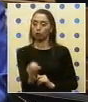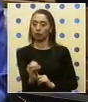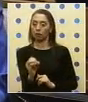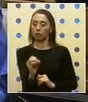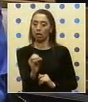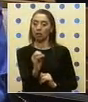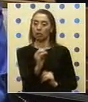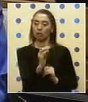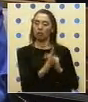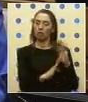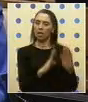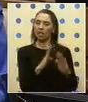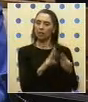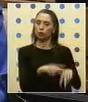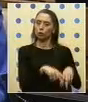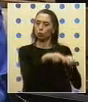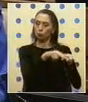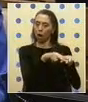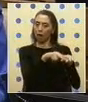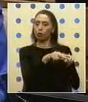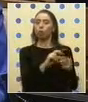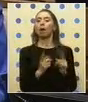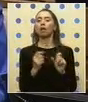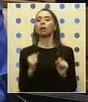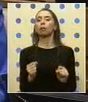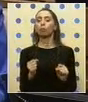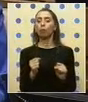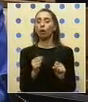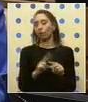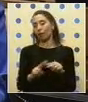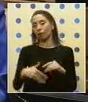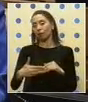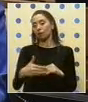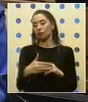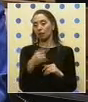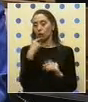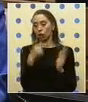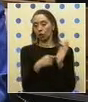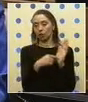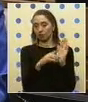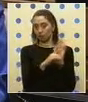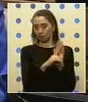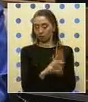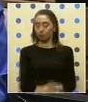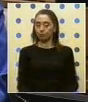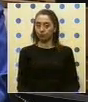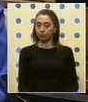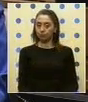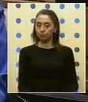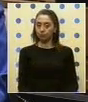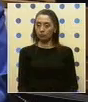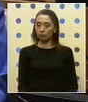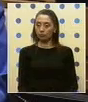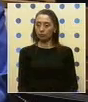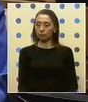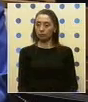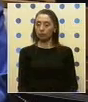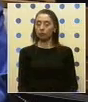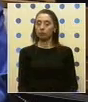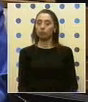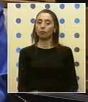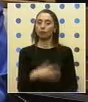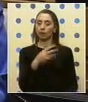resguardo para poder ser viables de acuerdo a lo que es el ESPIF. Esto está llevando, como